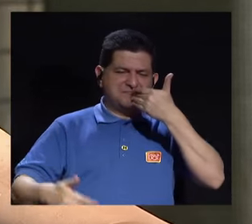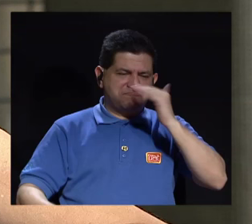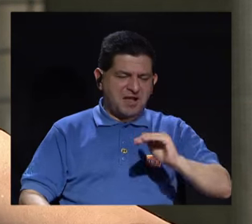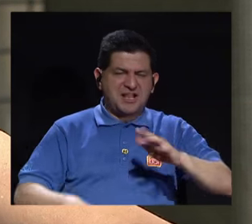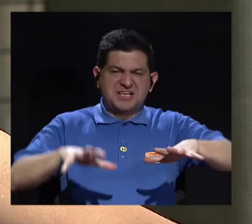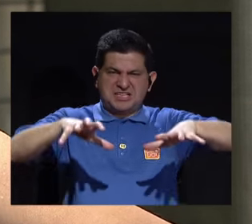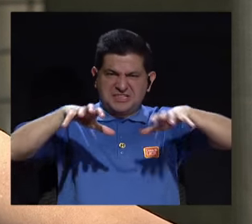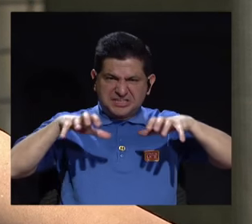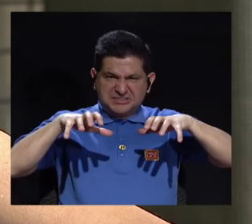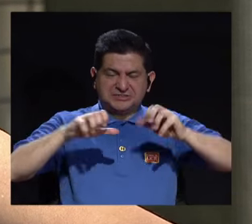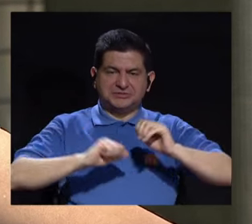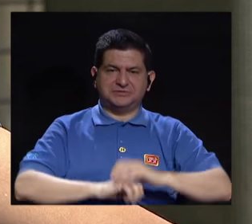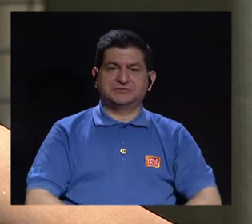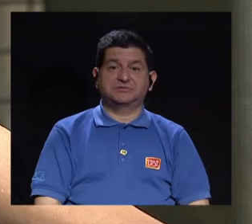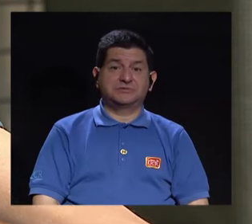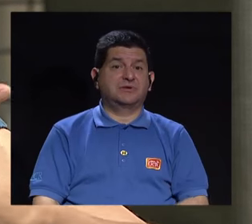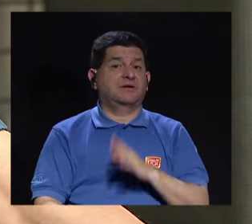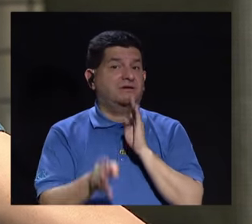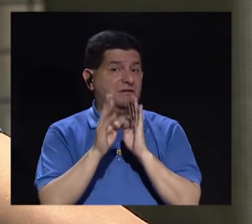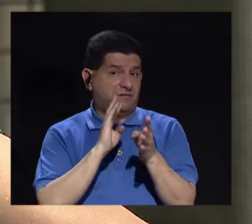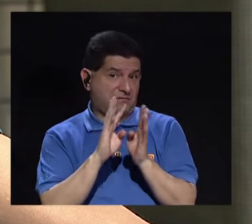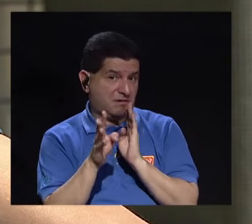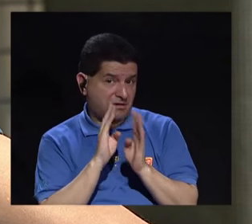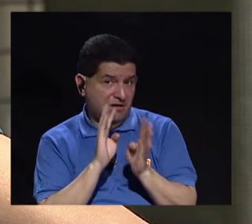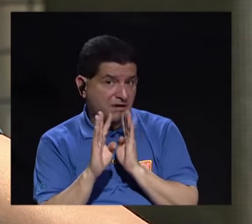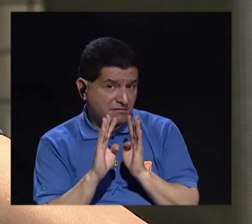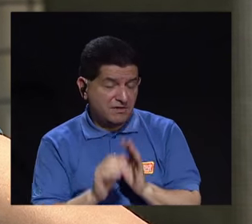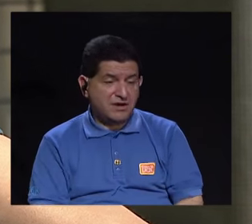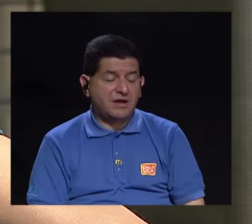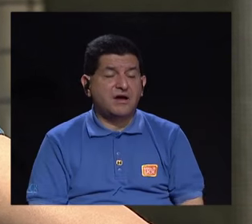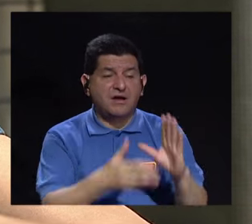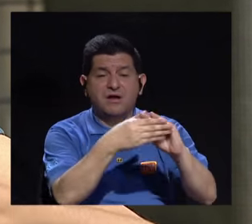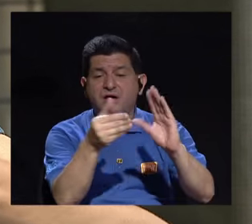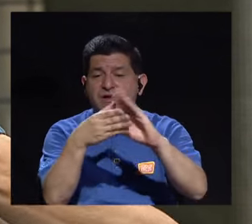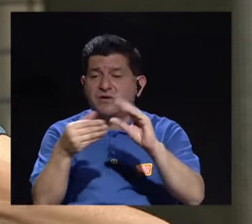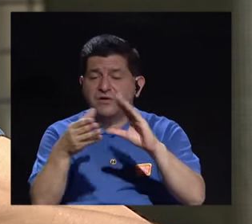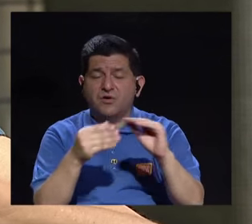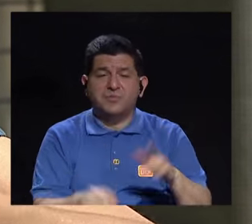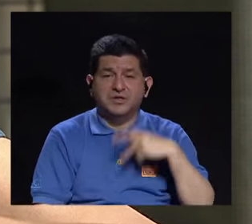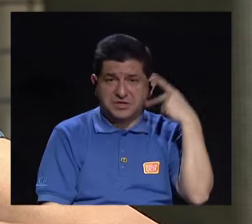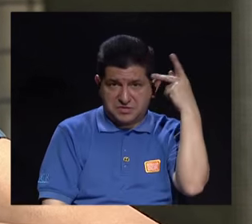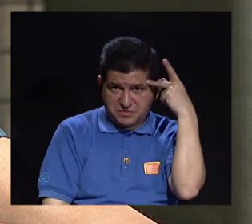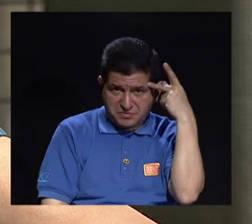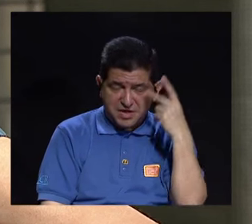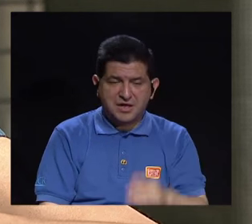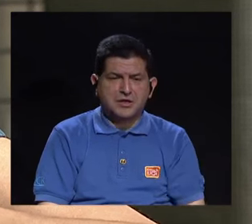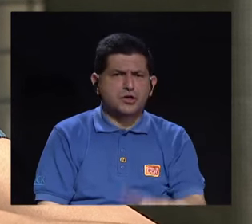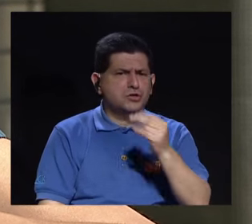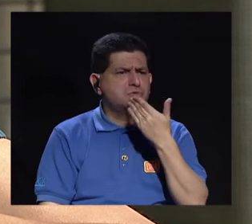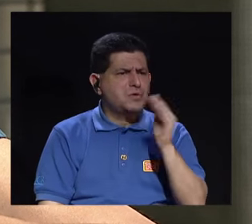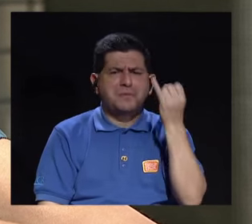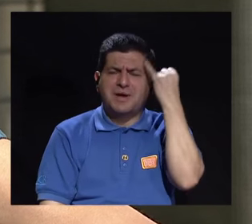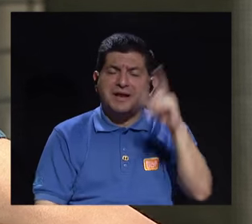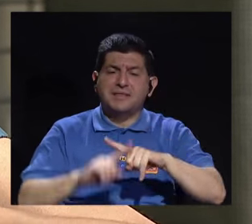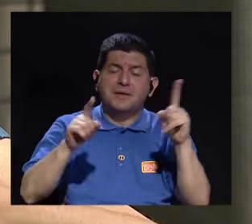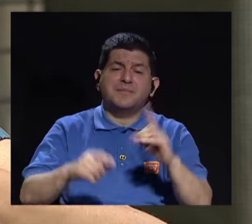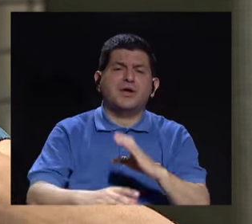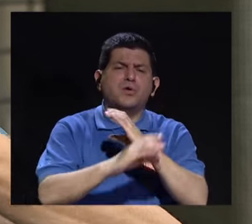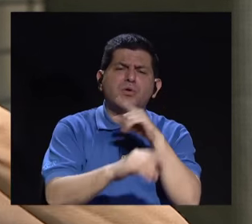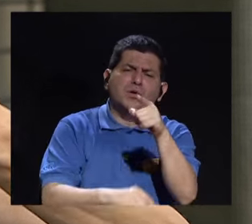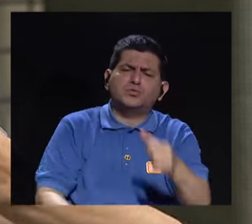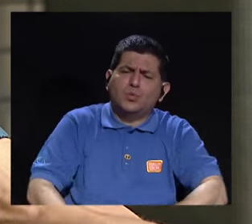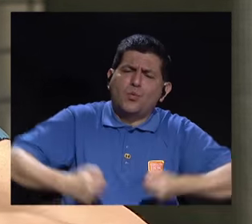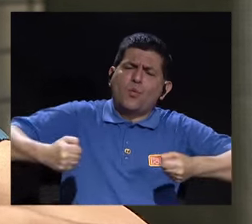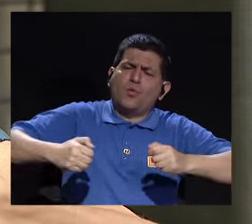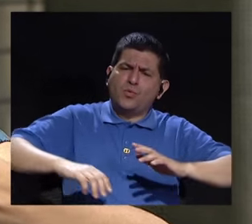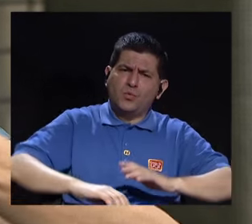y tensión, por lo tanto, y hablar de los comentarios que a veces los padres hacen con mala intención, pero bueno, cuidado que estás